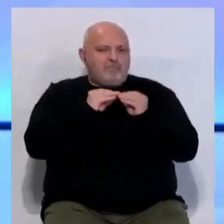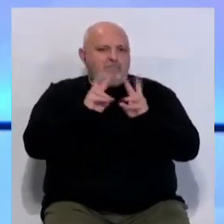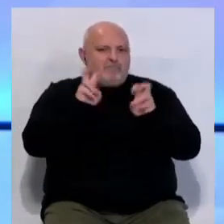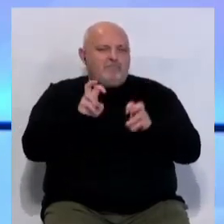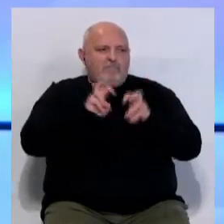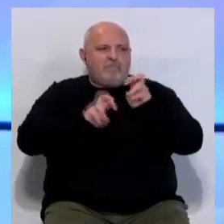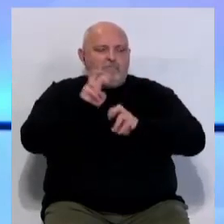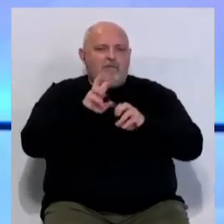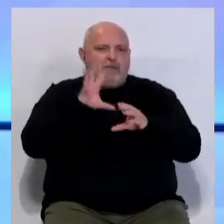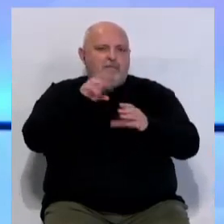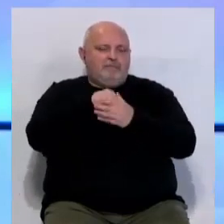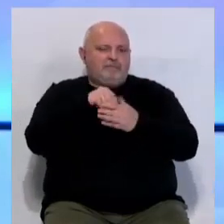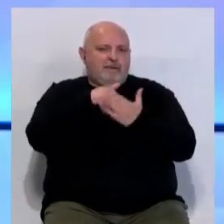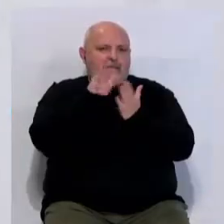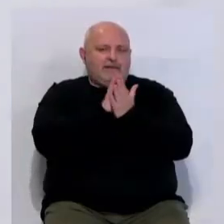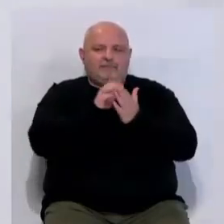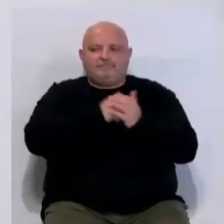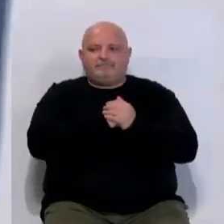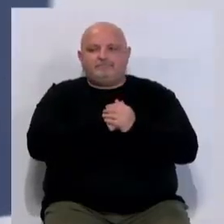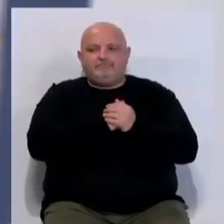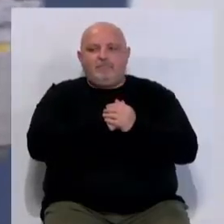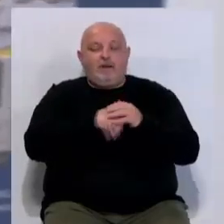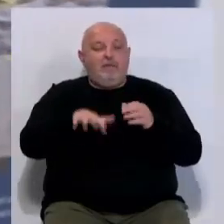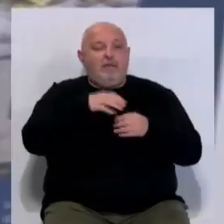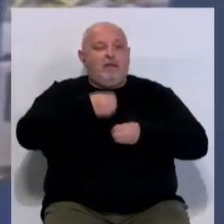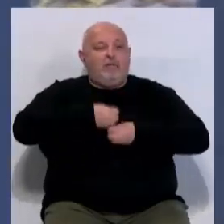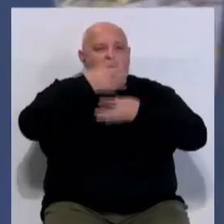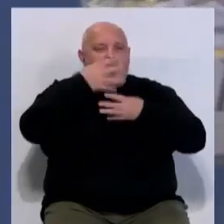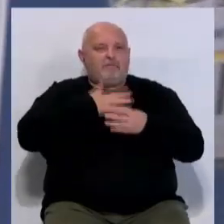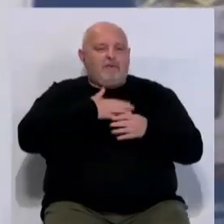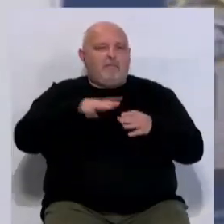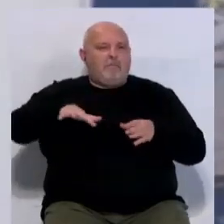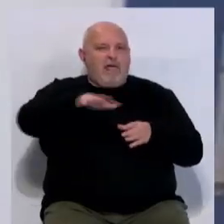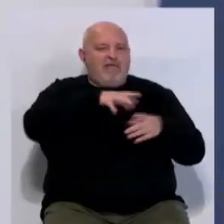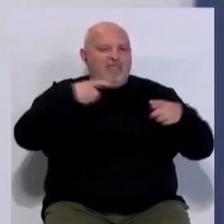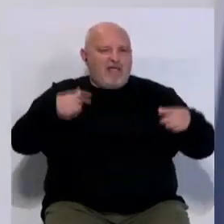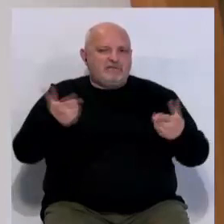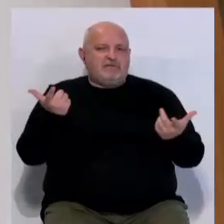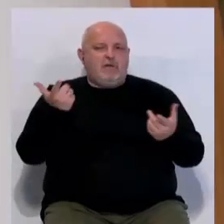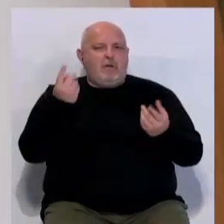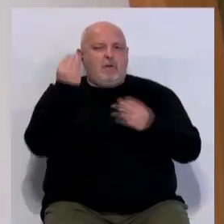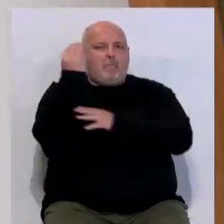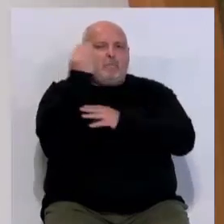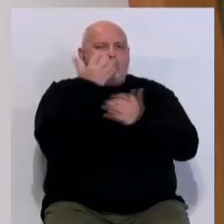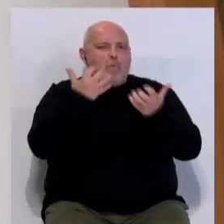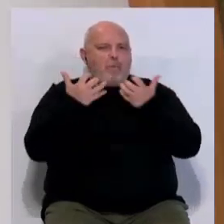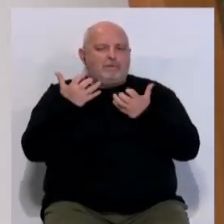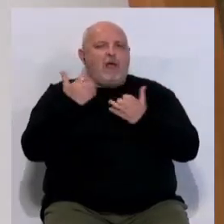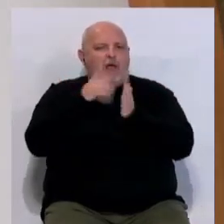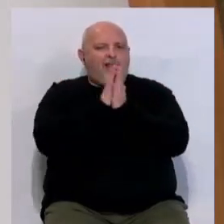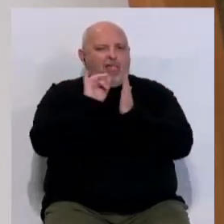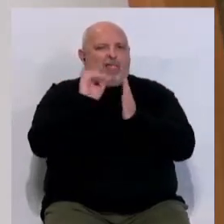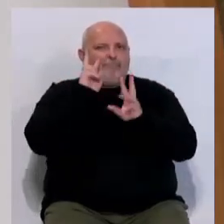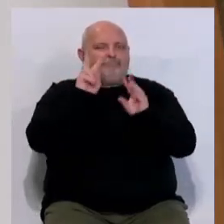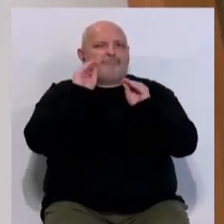y qué es lo que se buscaba plasmar en esos carteles. El espacio urbano de Cádiz, sus plazas, calles o monumentos aparecen en estos carteles